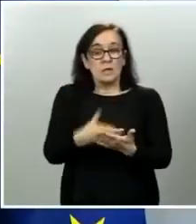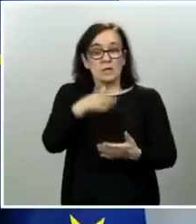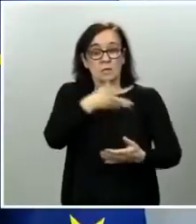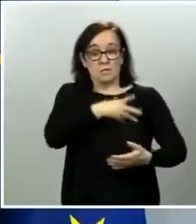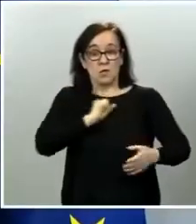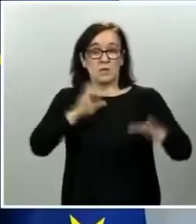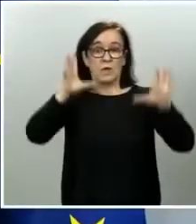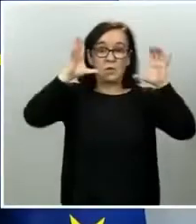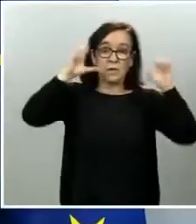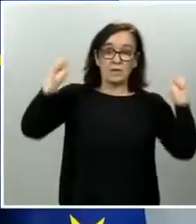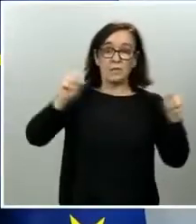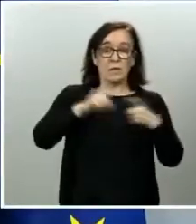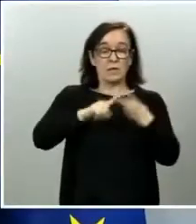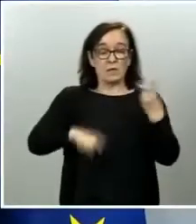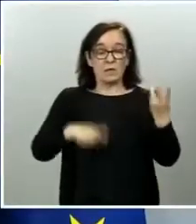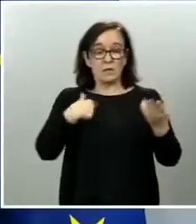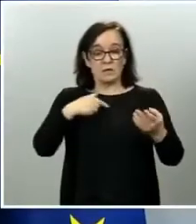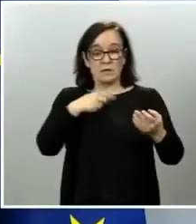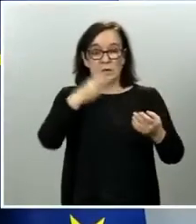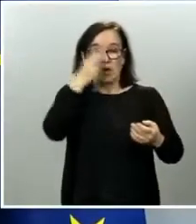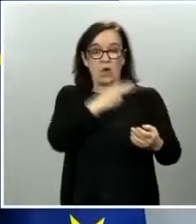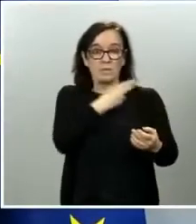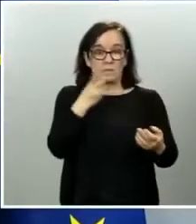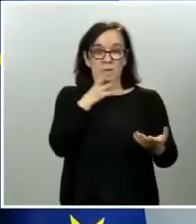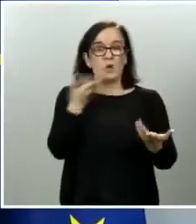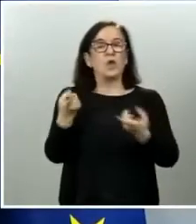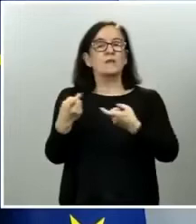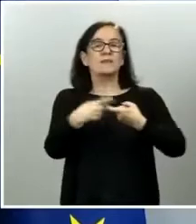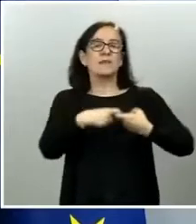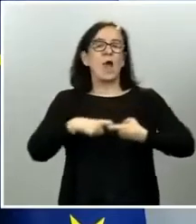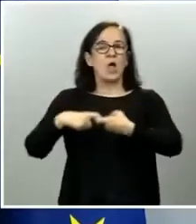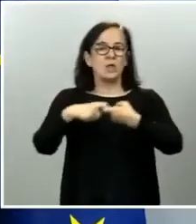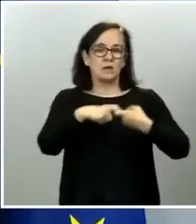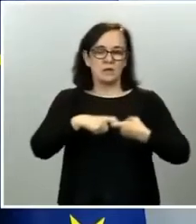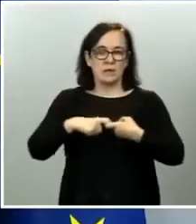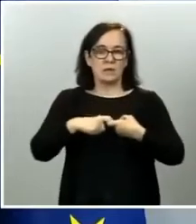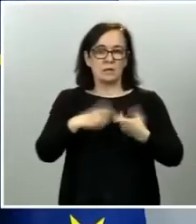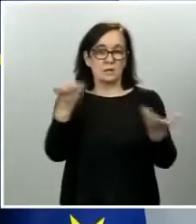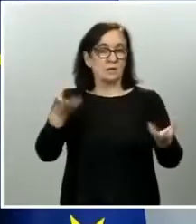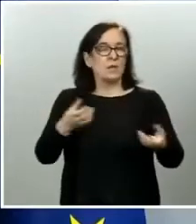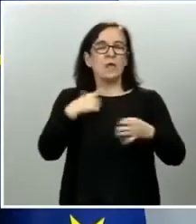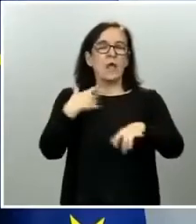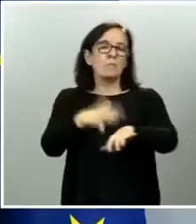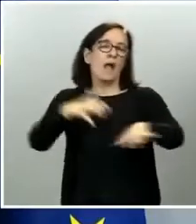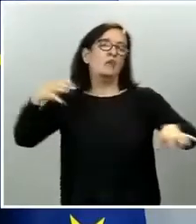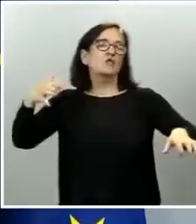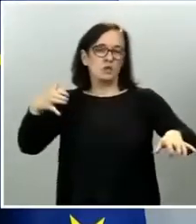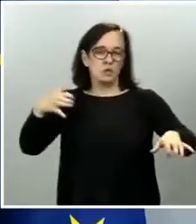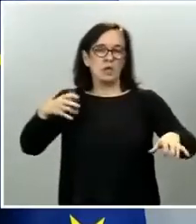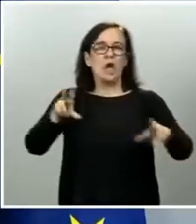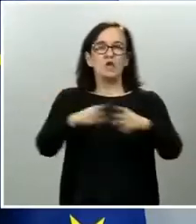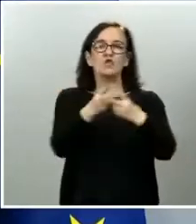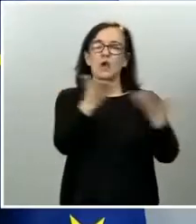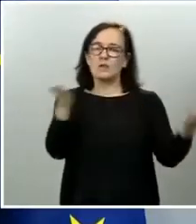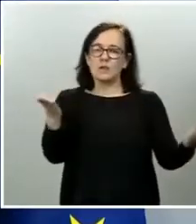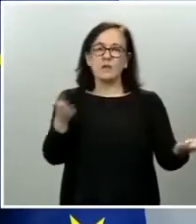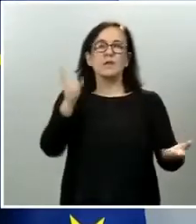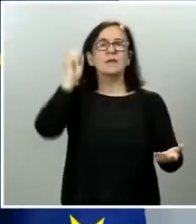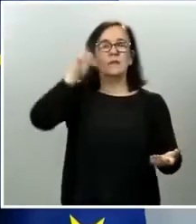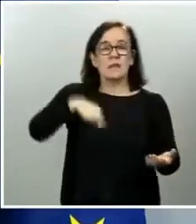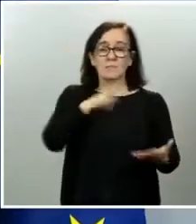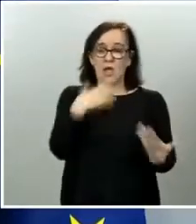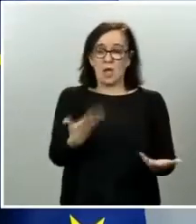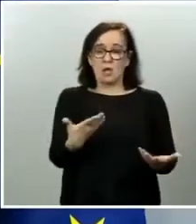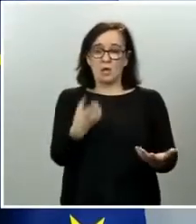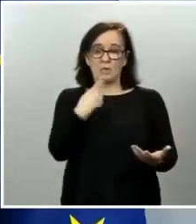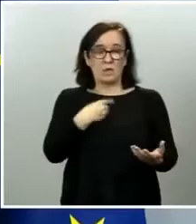seguridad es de su compromiso con la solidaridad que está manifestando la inmensa mayoría de la sociedad. Incluso ahora me dices pues el